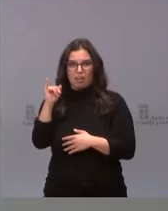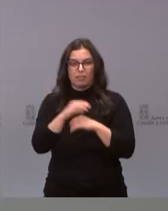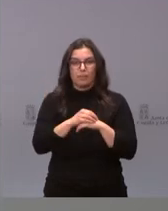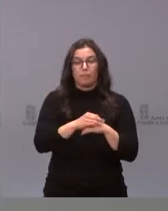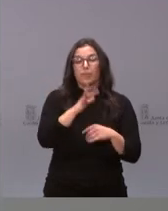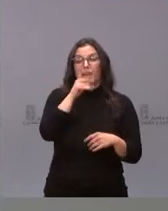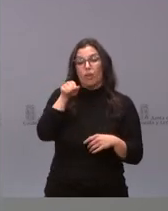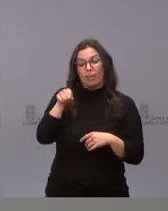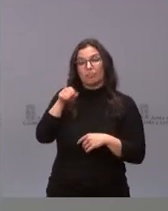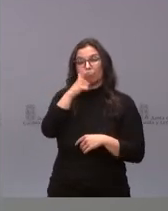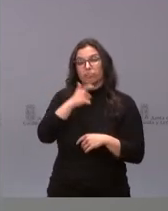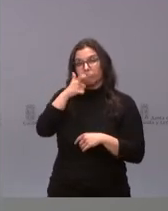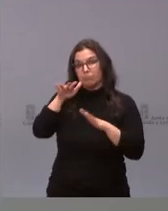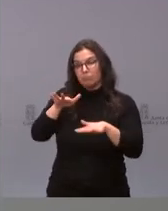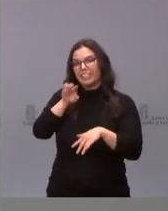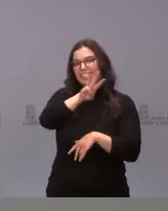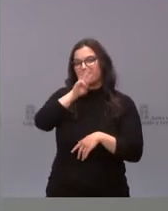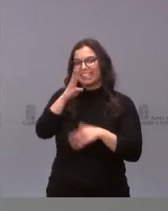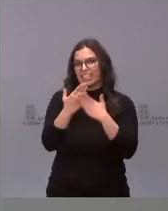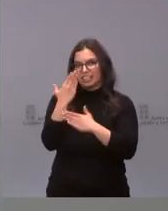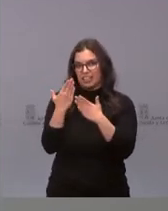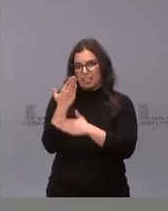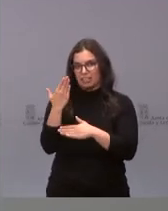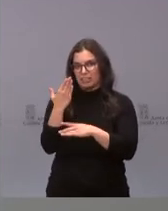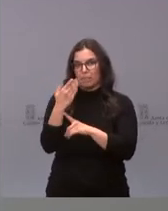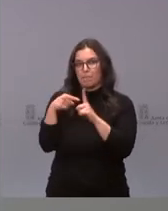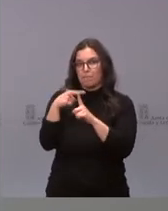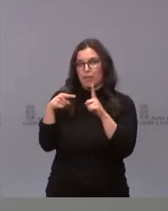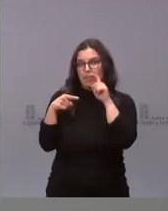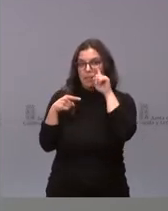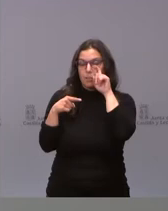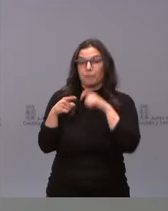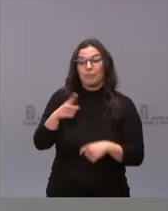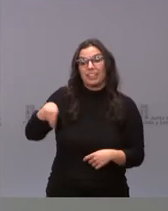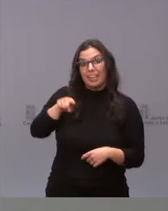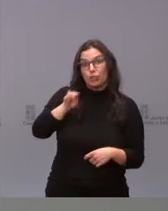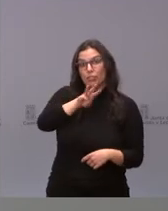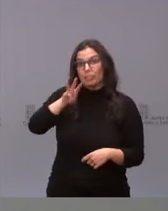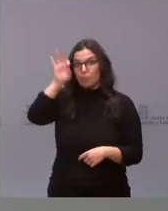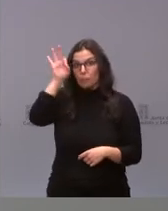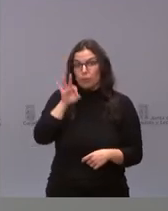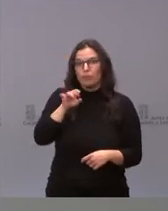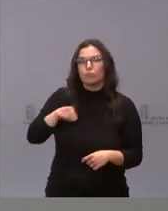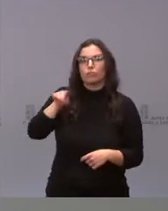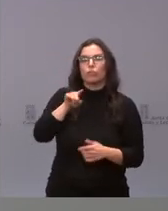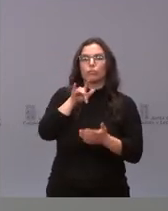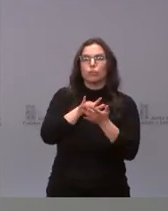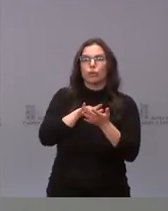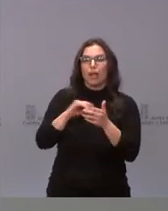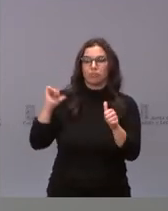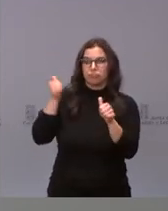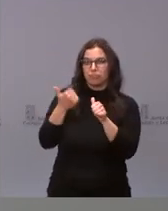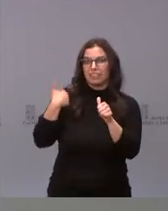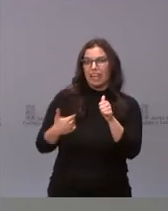hospitalizados en nuestras UCIs es de 33 días. La tercera parte de los actualmente ingresados llevan más de 40